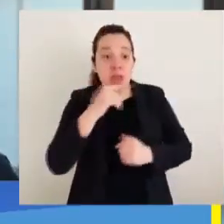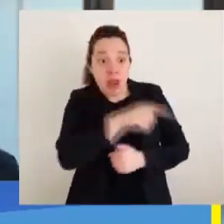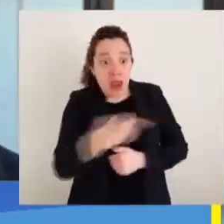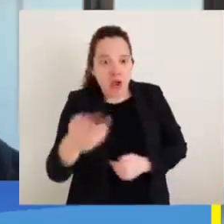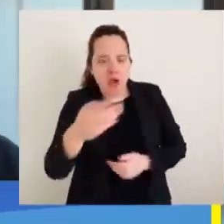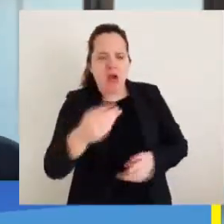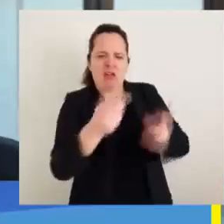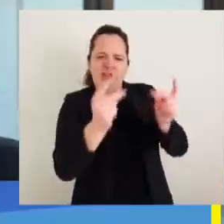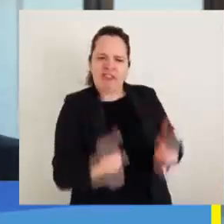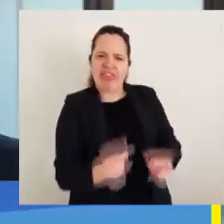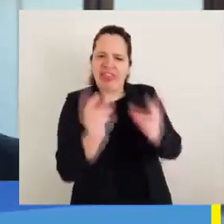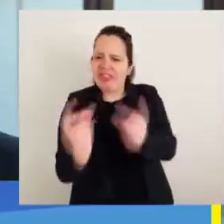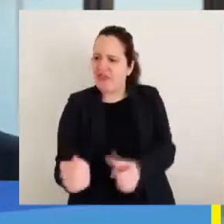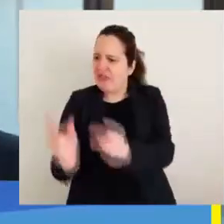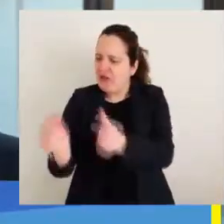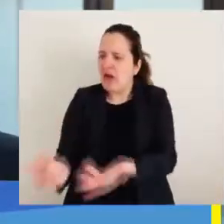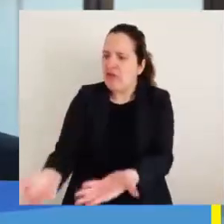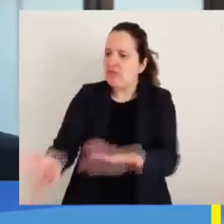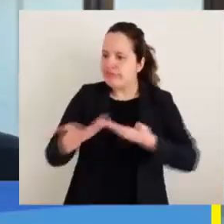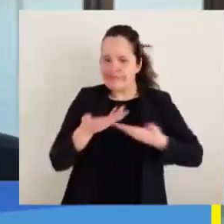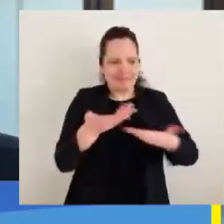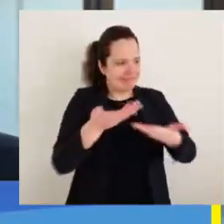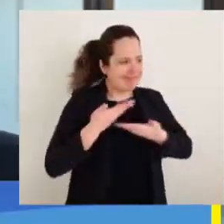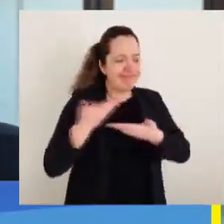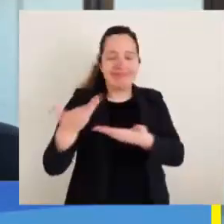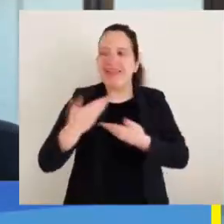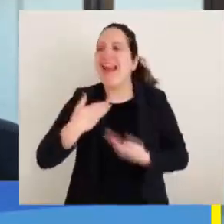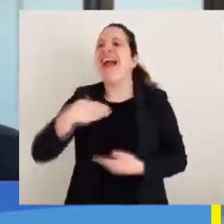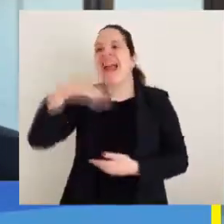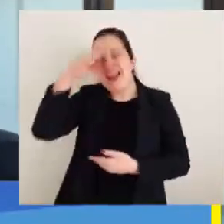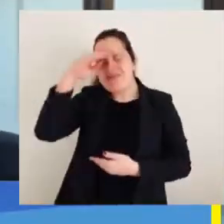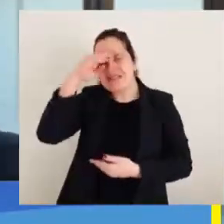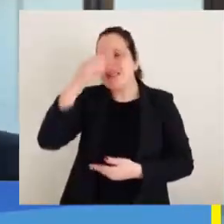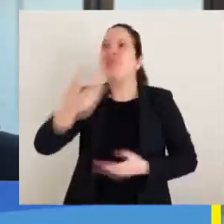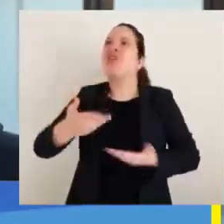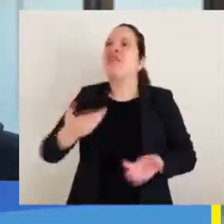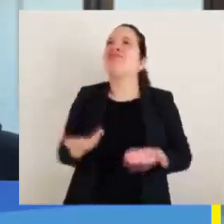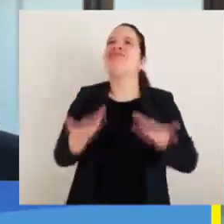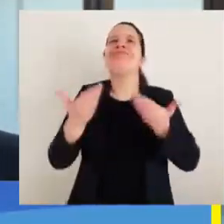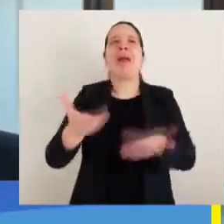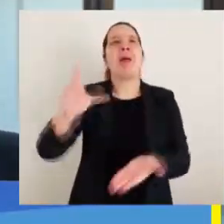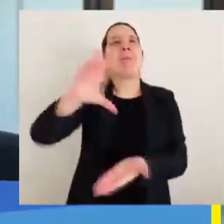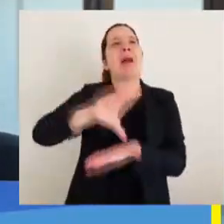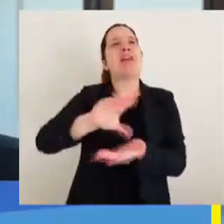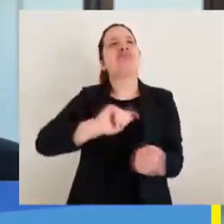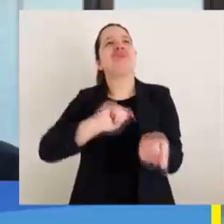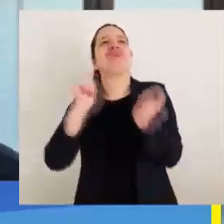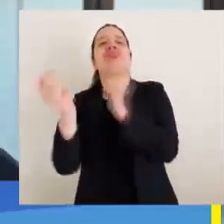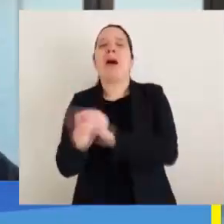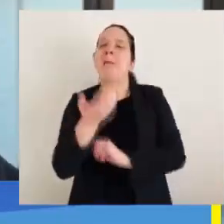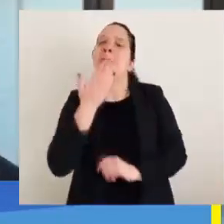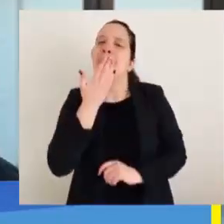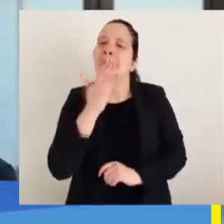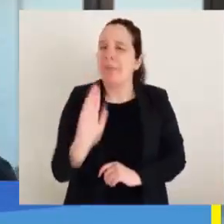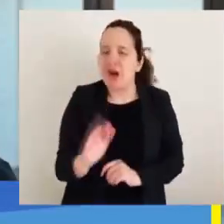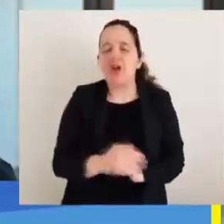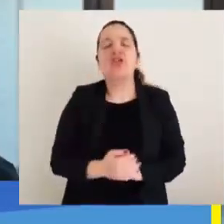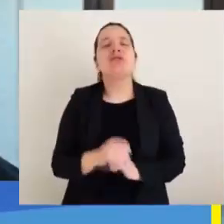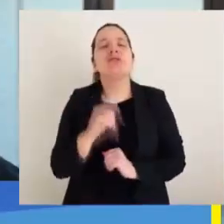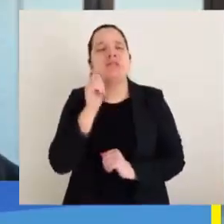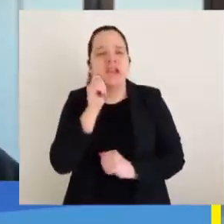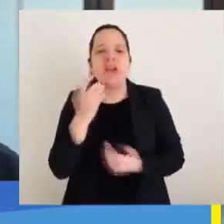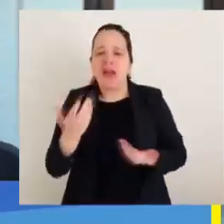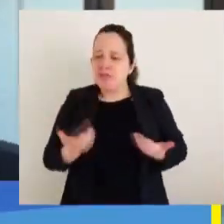oportunidad de disfrutar de su talento, de su trabajo, de su tenacidad y de transformar el país para bien en torno a lo que